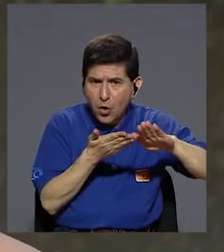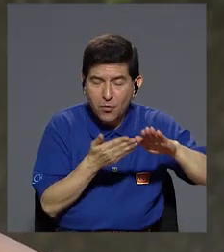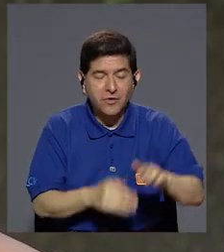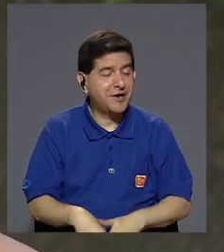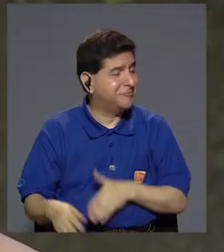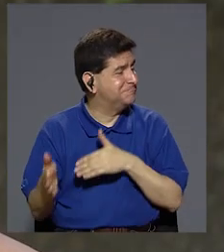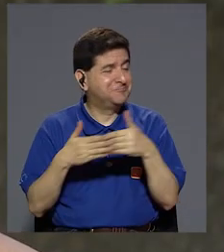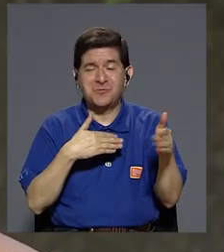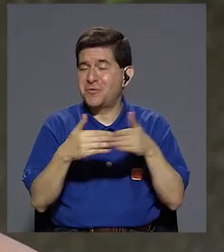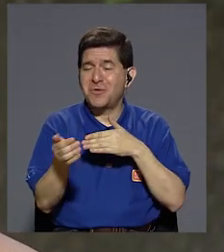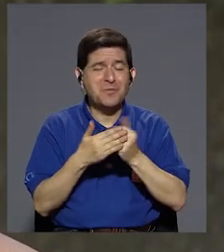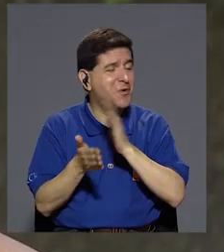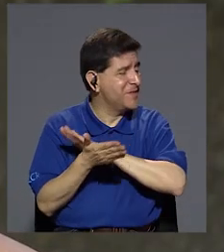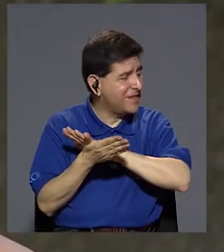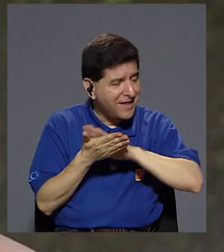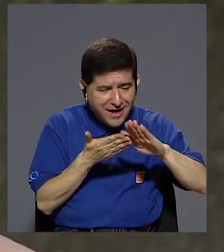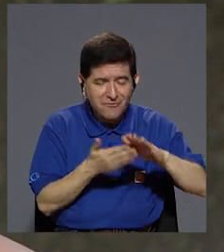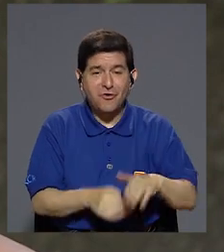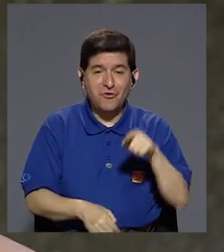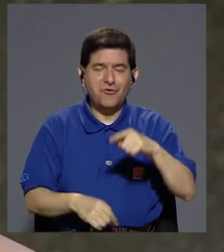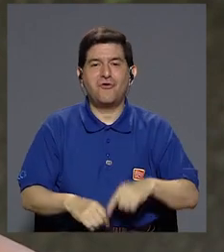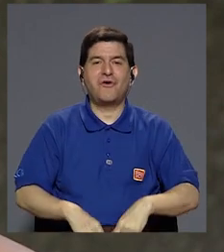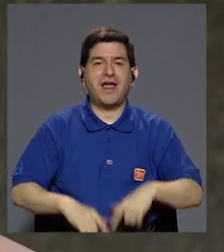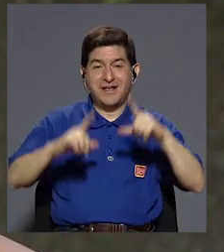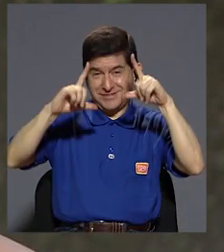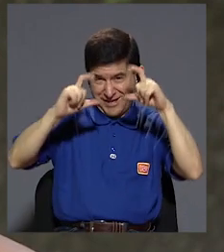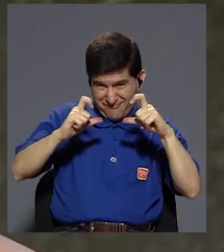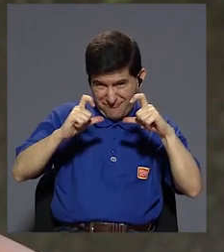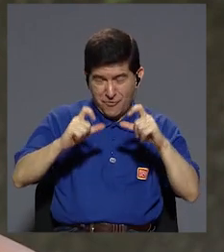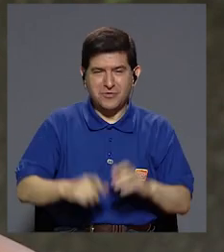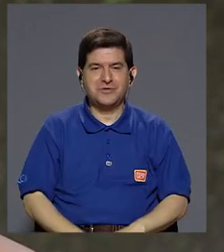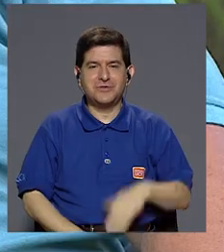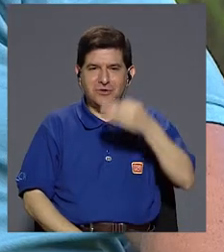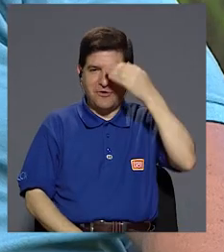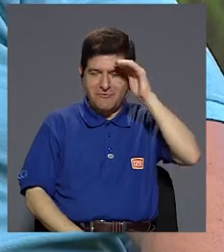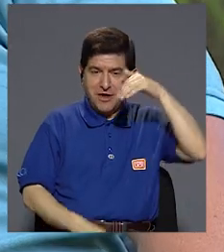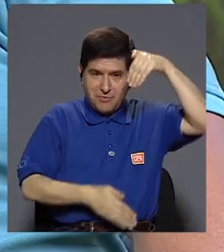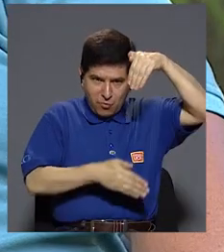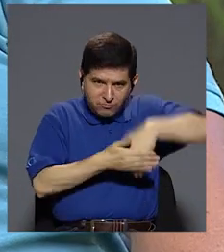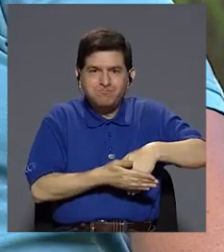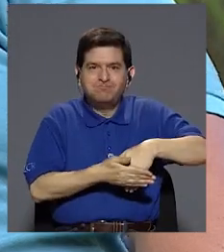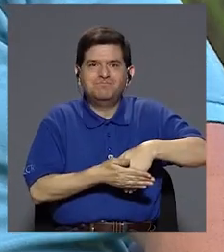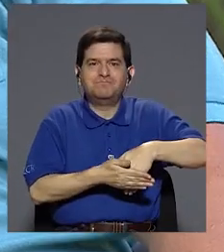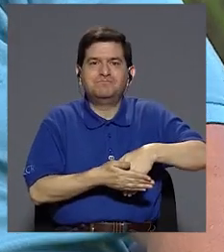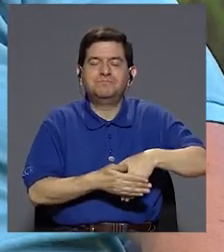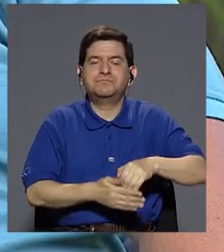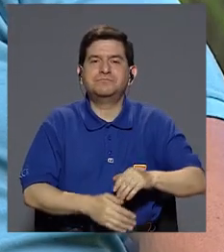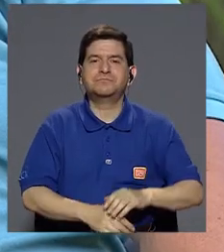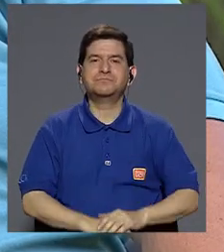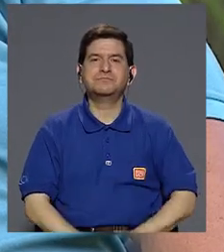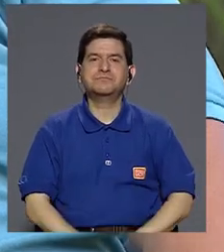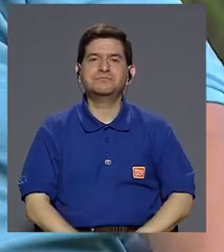borrarla. Aunque uno haga la acción de borrarle esa foto, por decirlo de alguna manera, Facebook la guarda de respaldo.